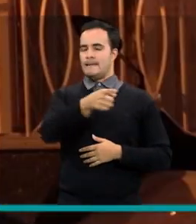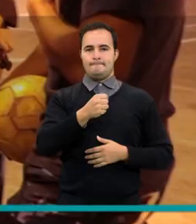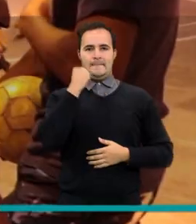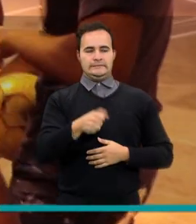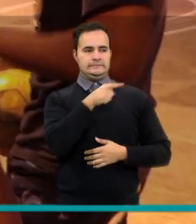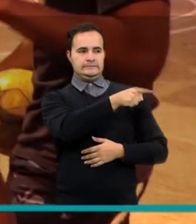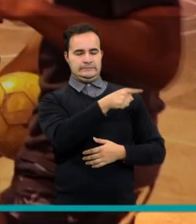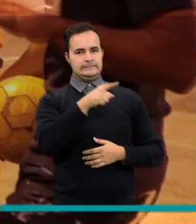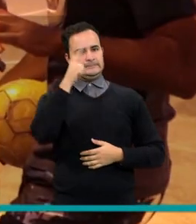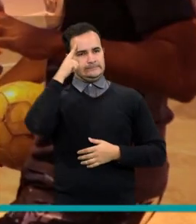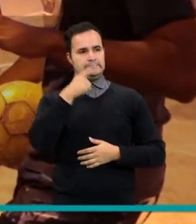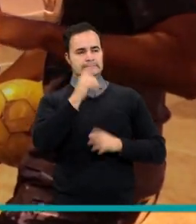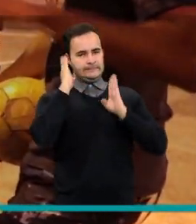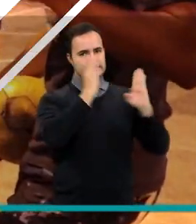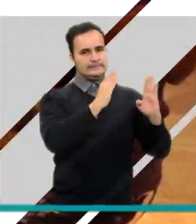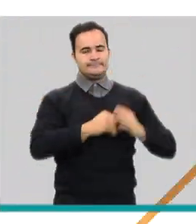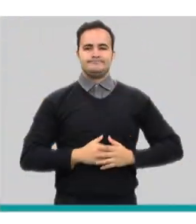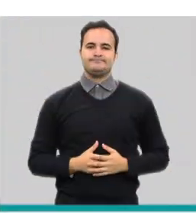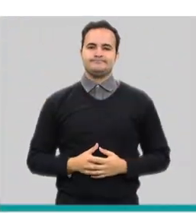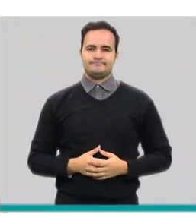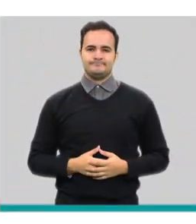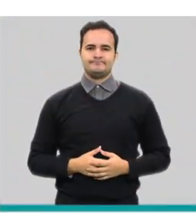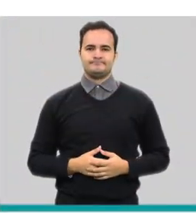con más contagios en la ciudad.